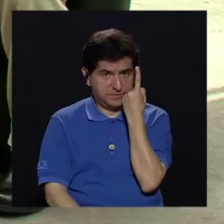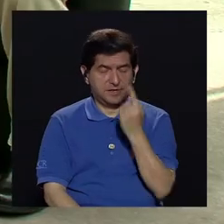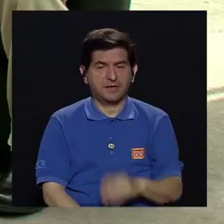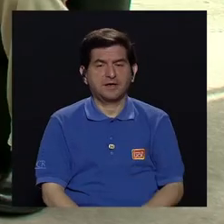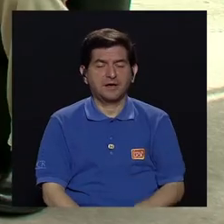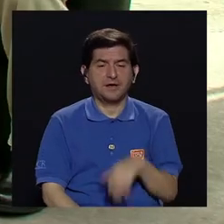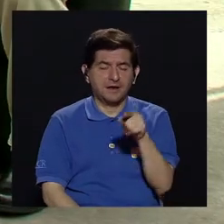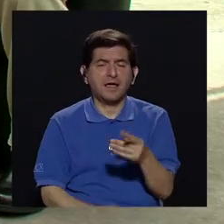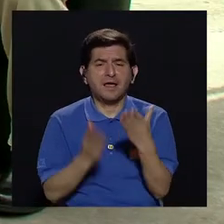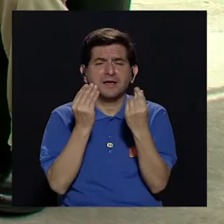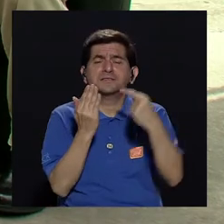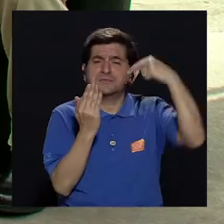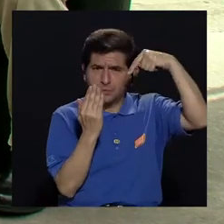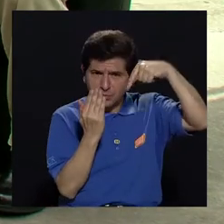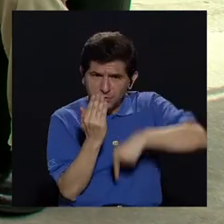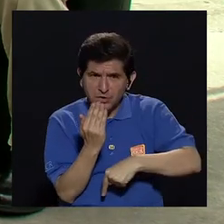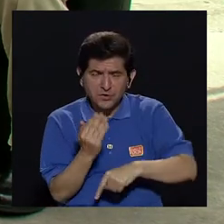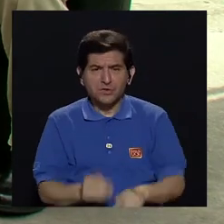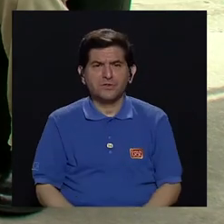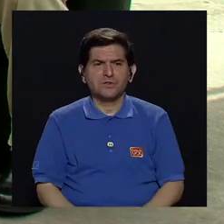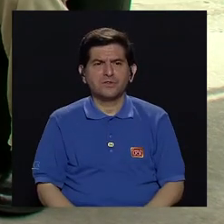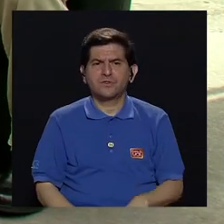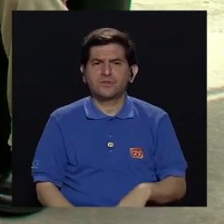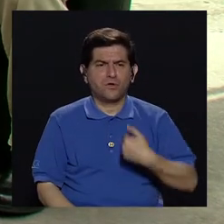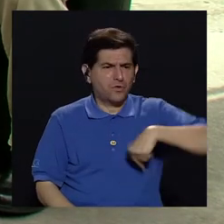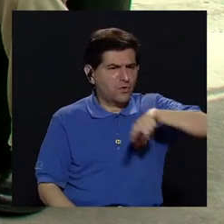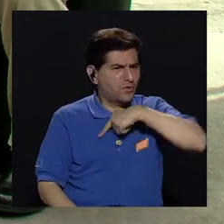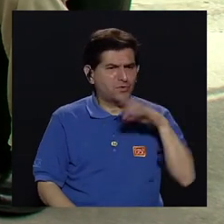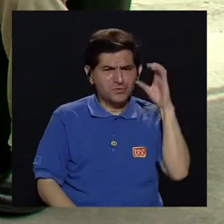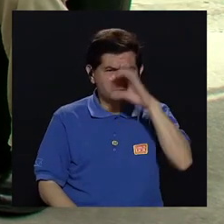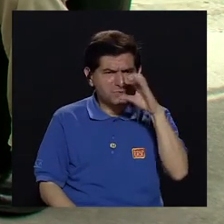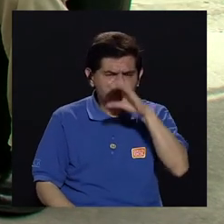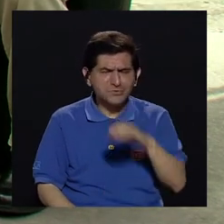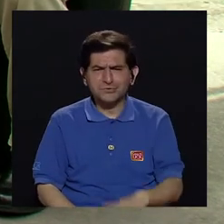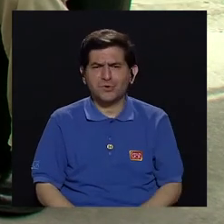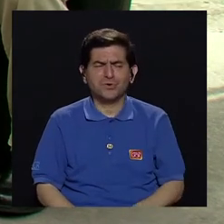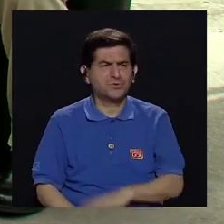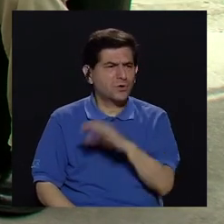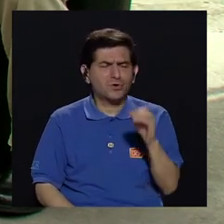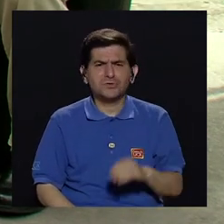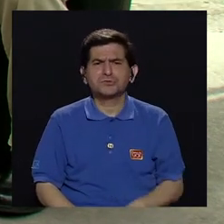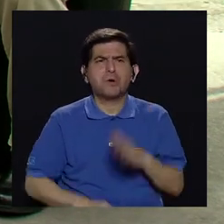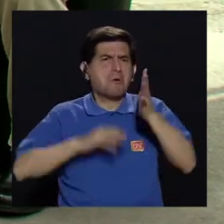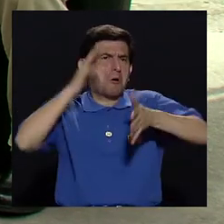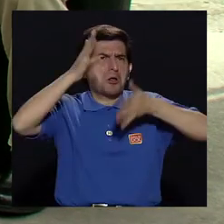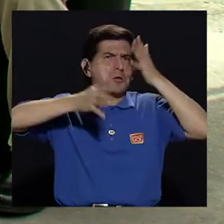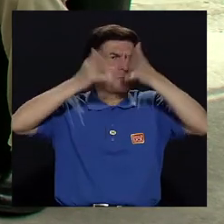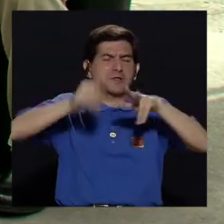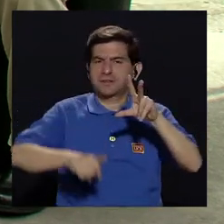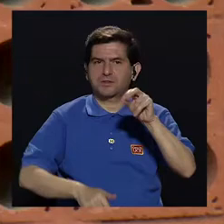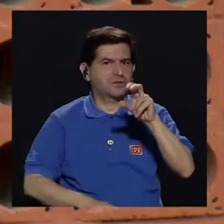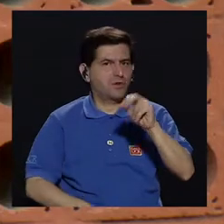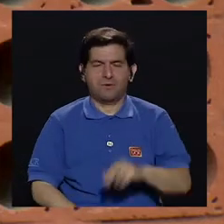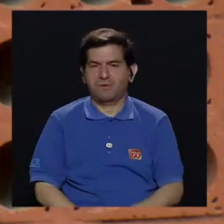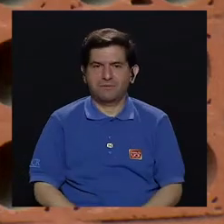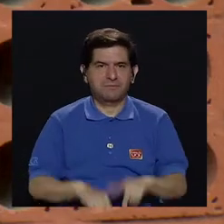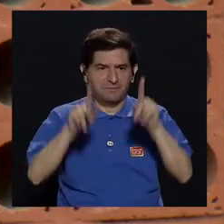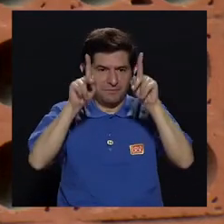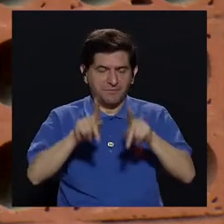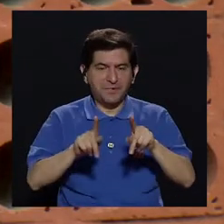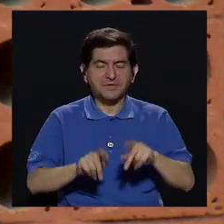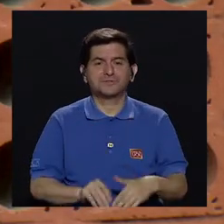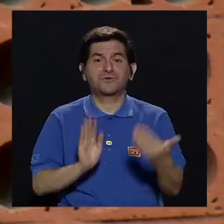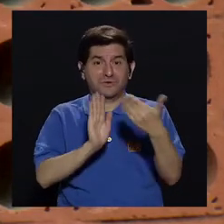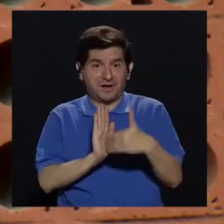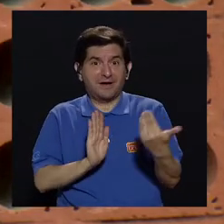que el ataque de pánico no es que lo buscamos, no lo tratamos de provocar, no se inventa, y la persona que